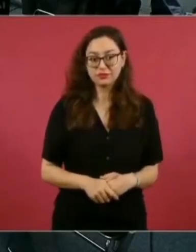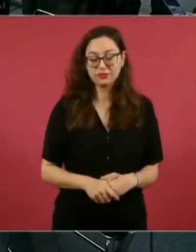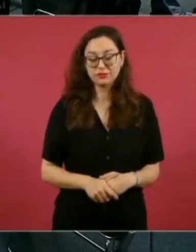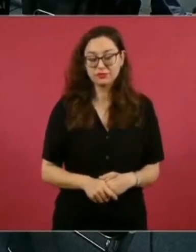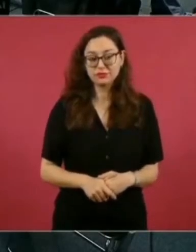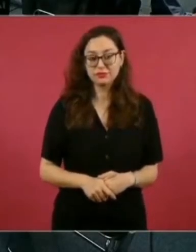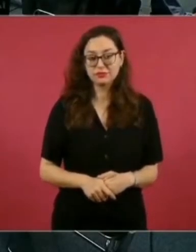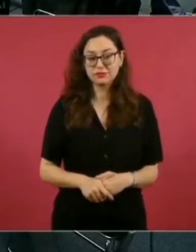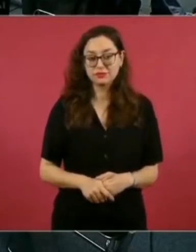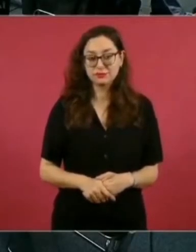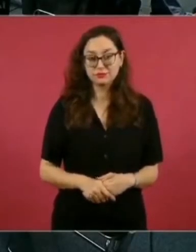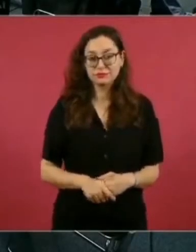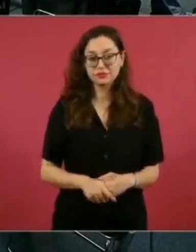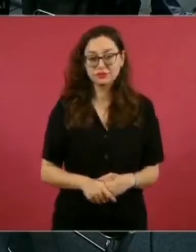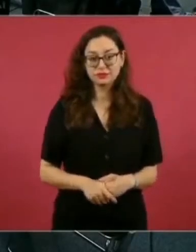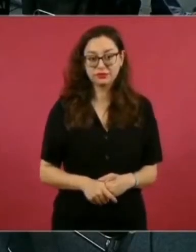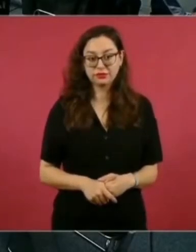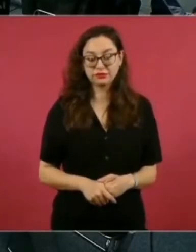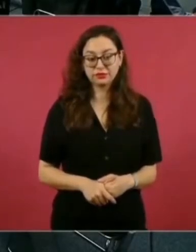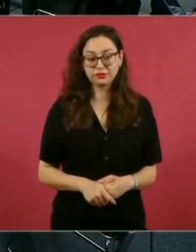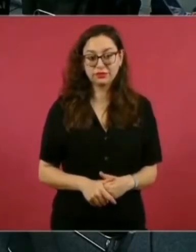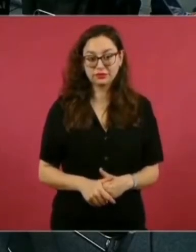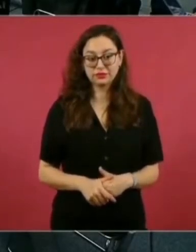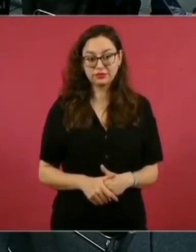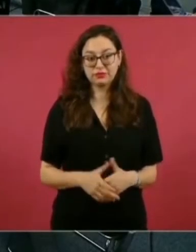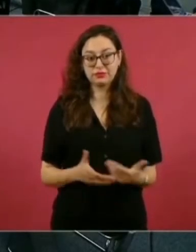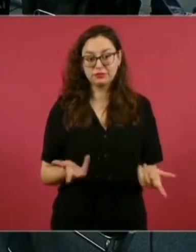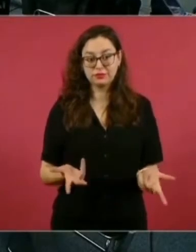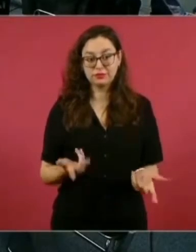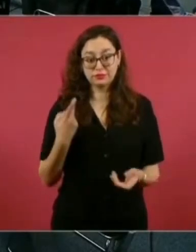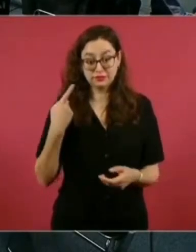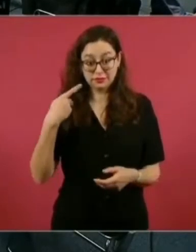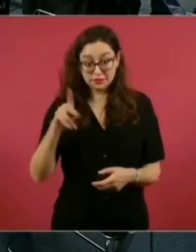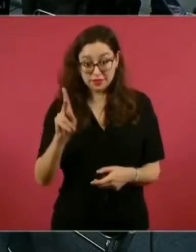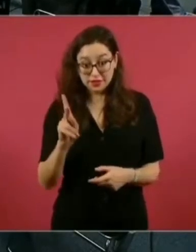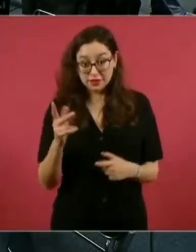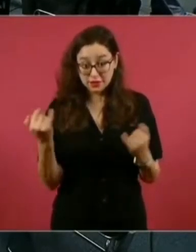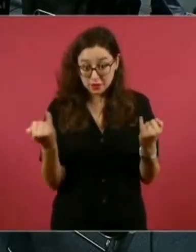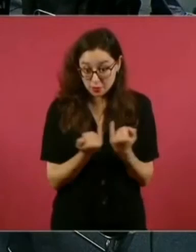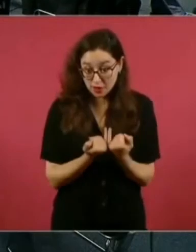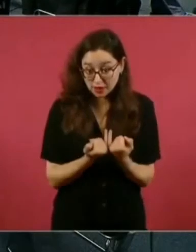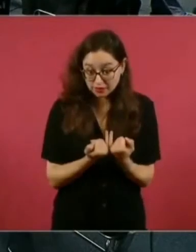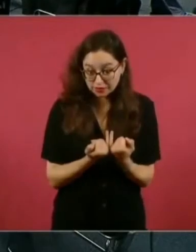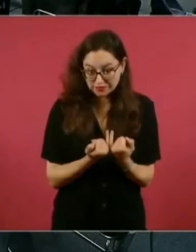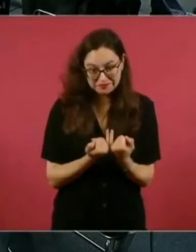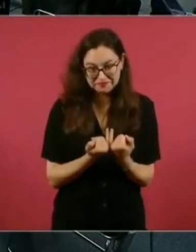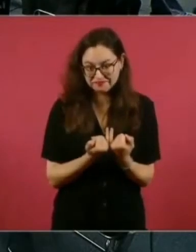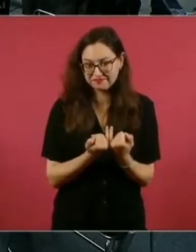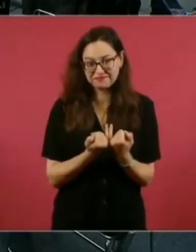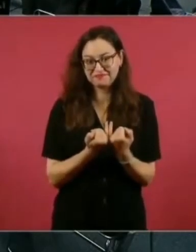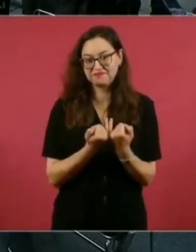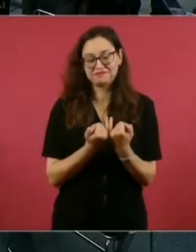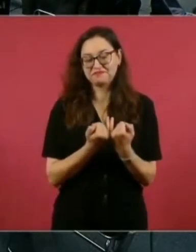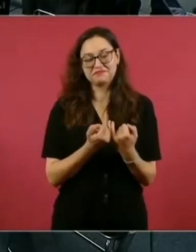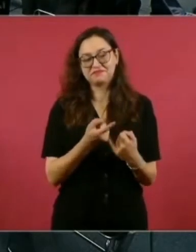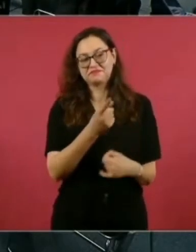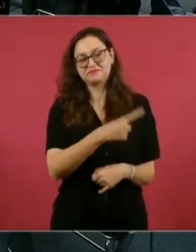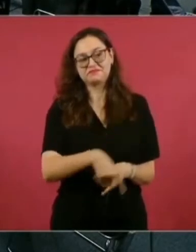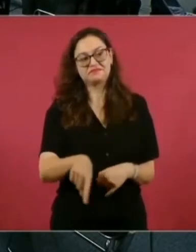pero no fue igual. Y esto nos ayudó muchísimo,